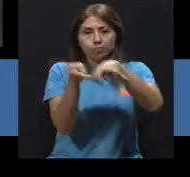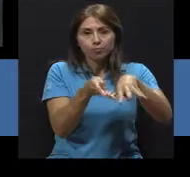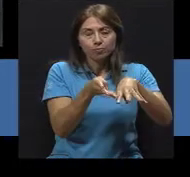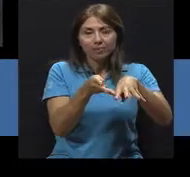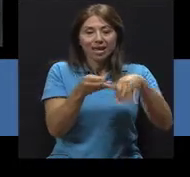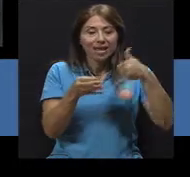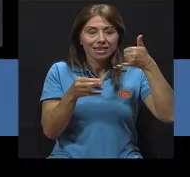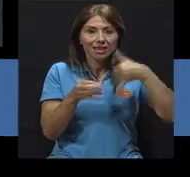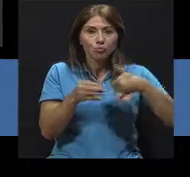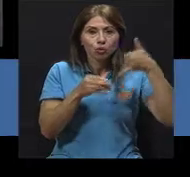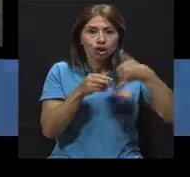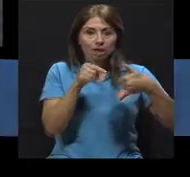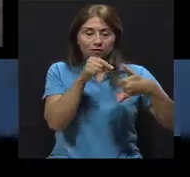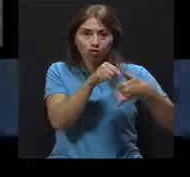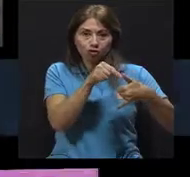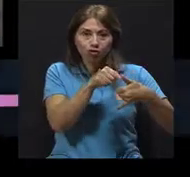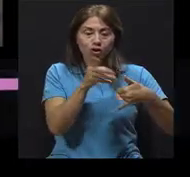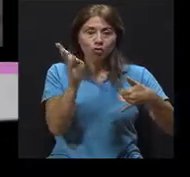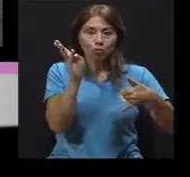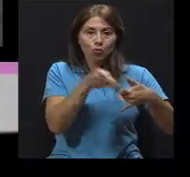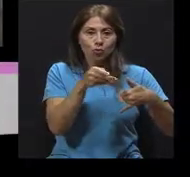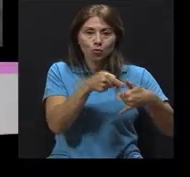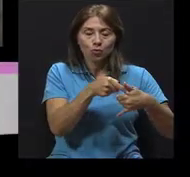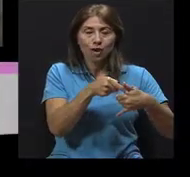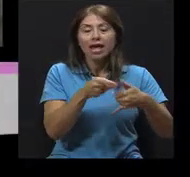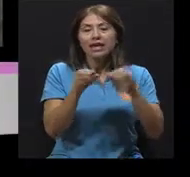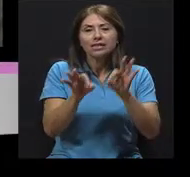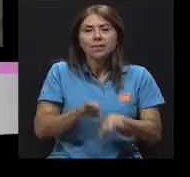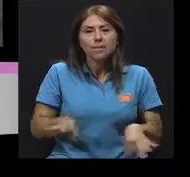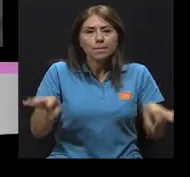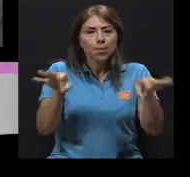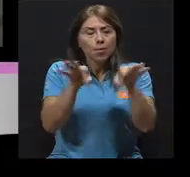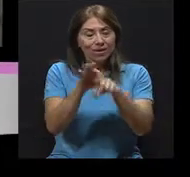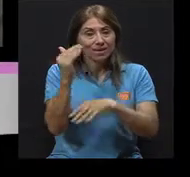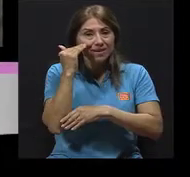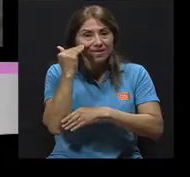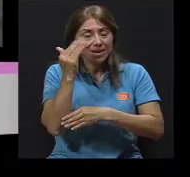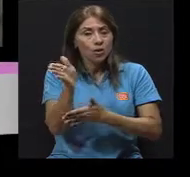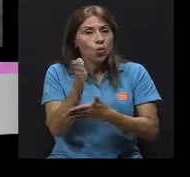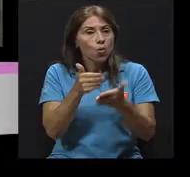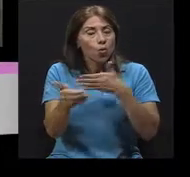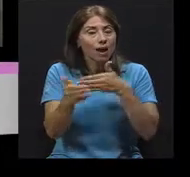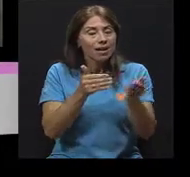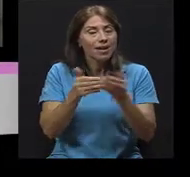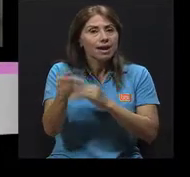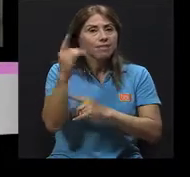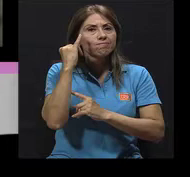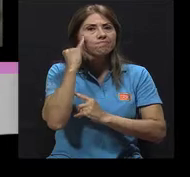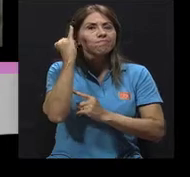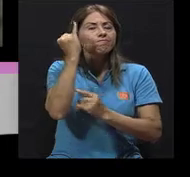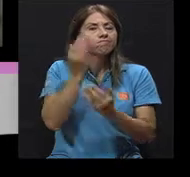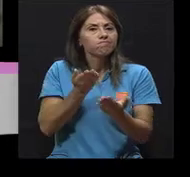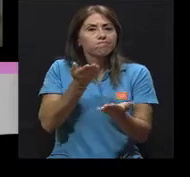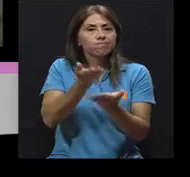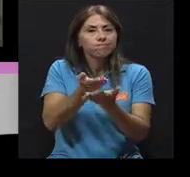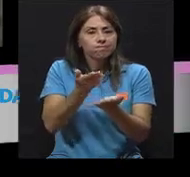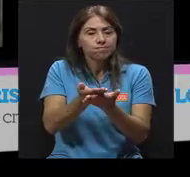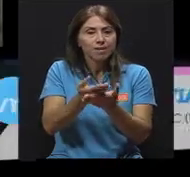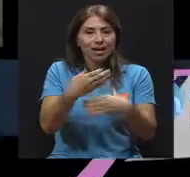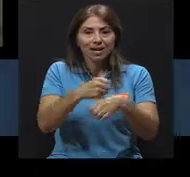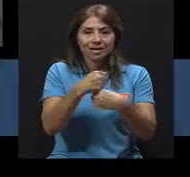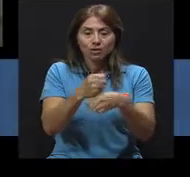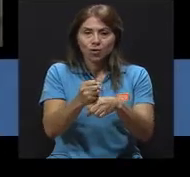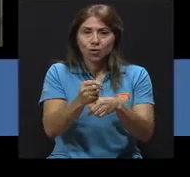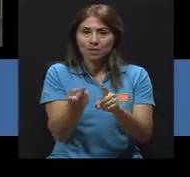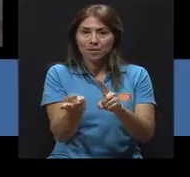instalar en los dispositivos de los usuarios finales. Es importante recalcar que cualquier iniciativa de creación e implementación de tecnologías